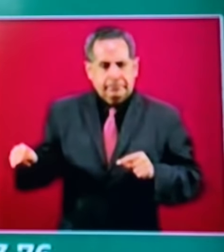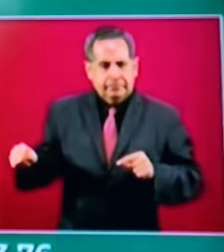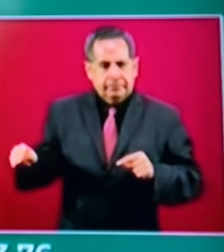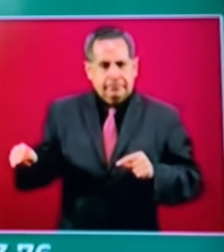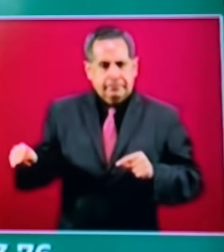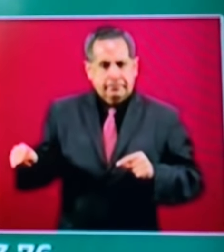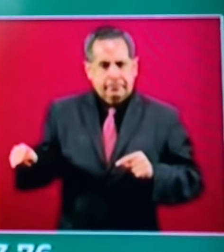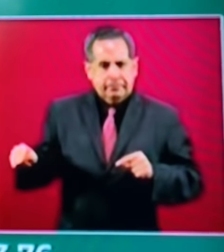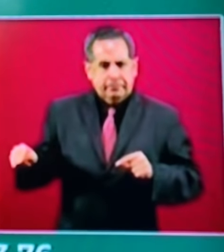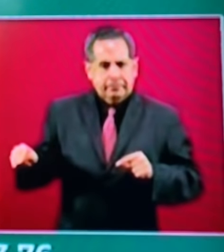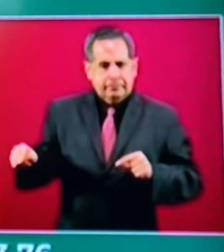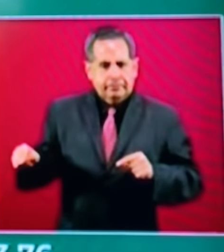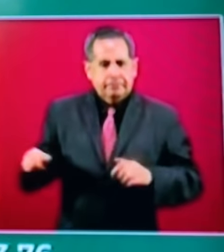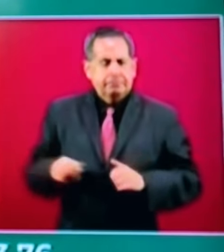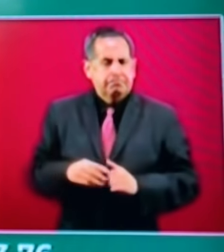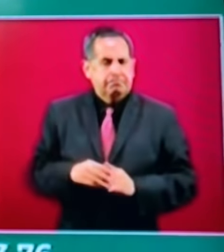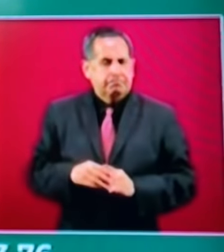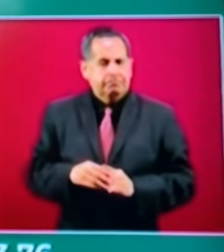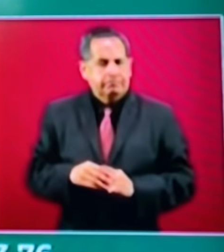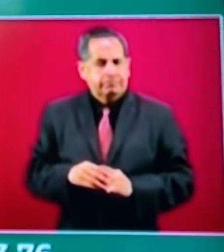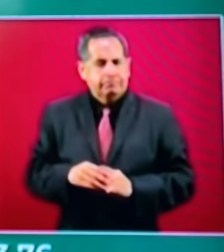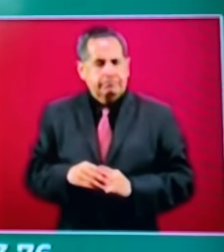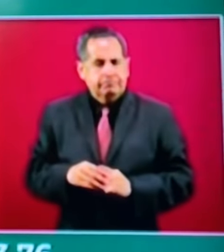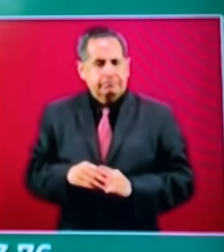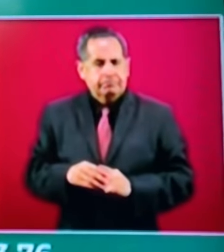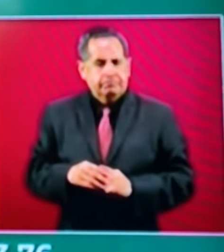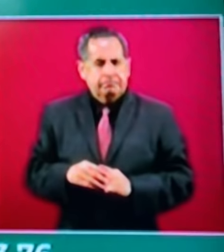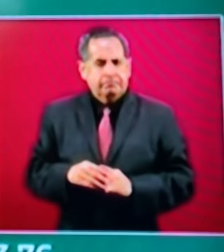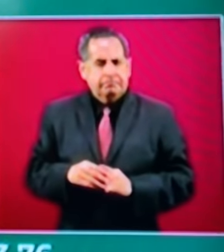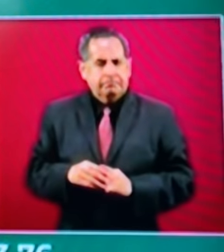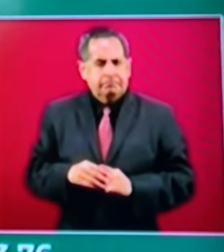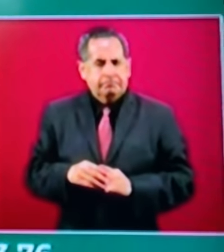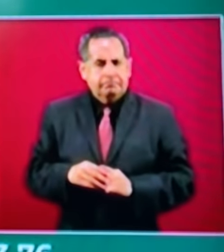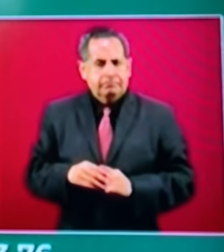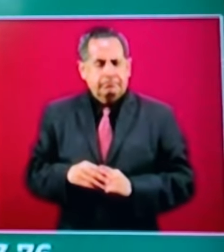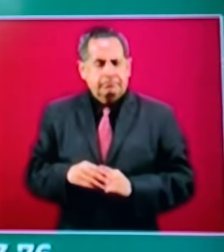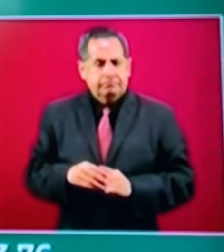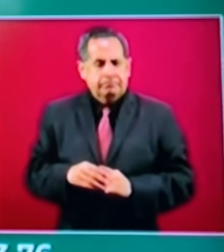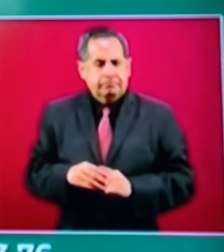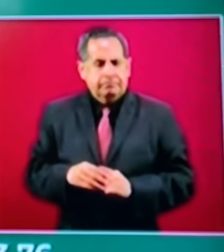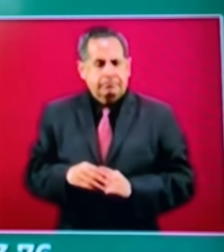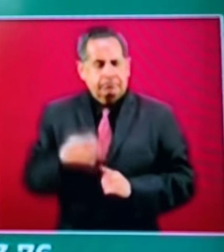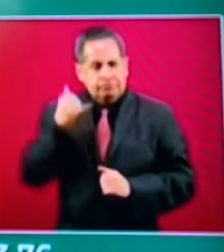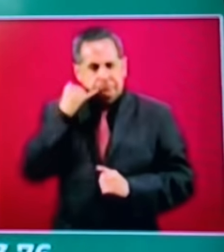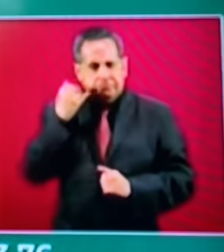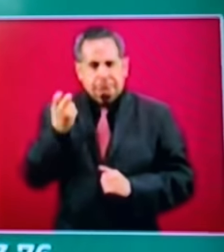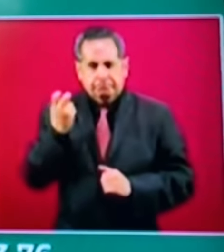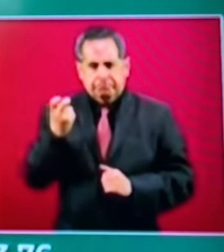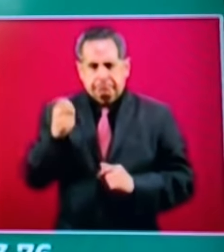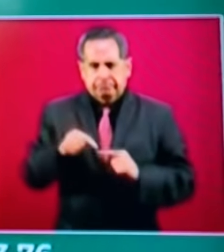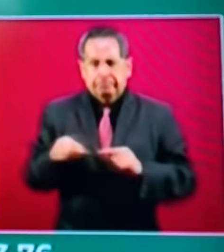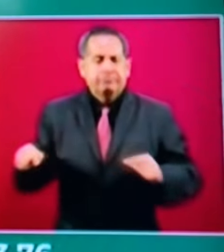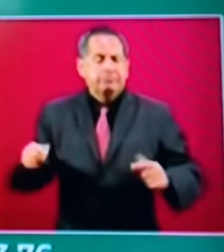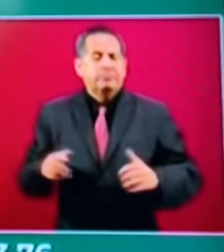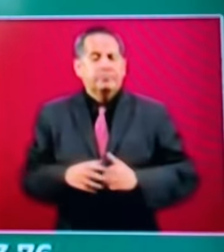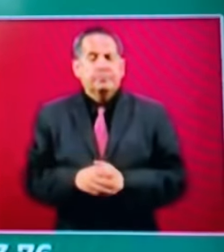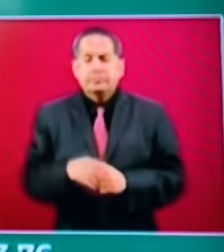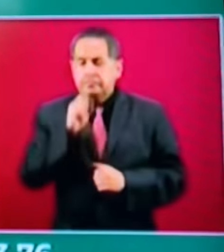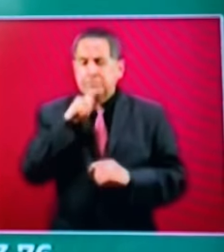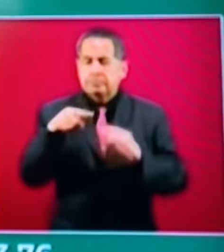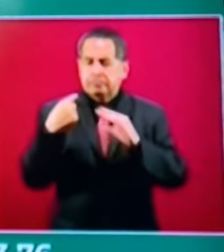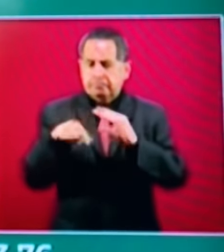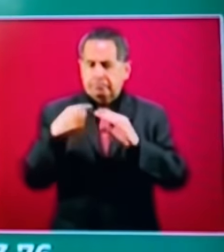y ocho y ochocientos setecientos treinta y cuatro setenta y tres setenta y seis y el correo